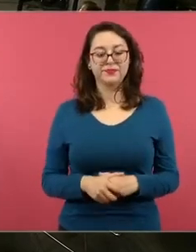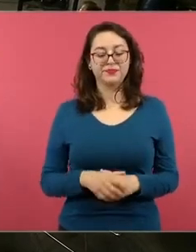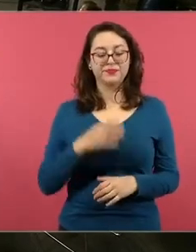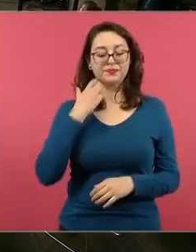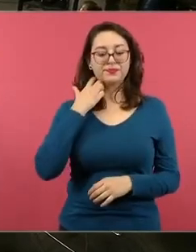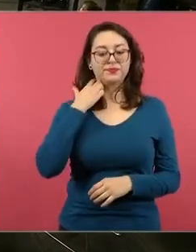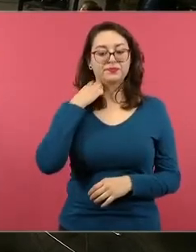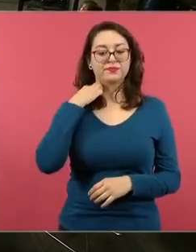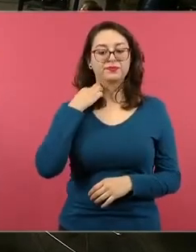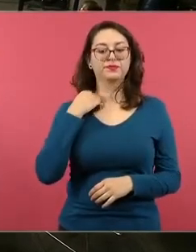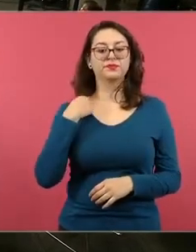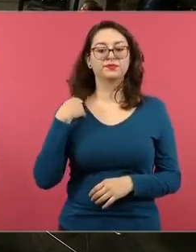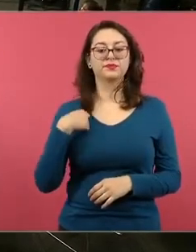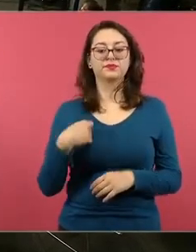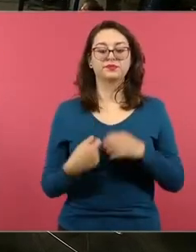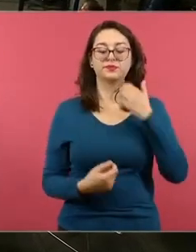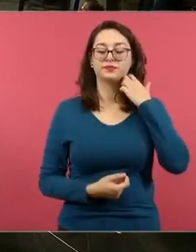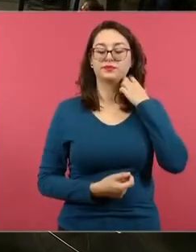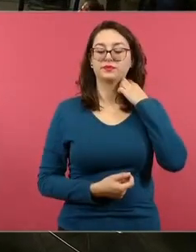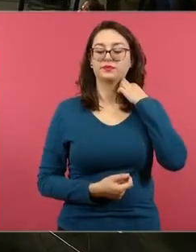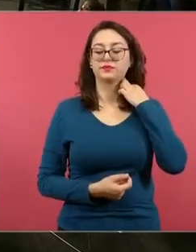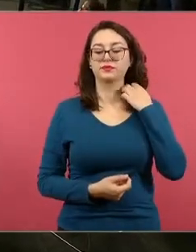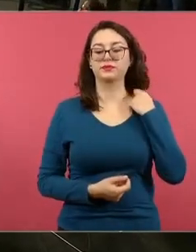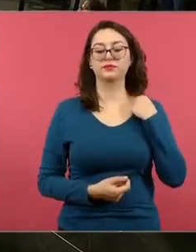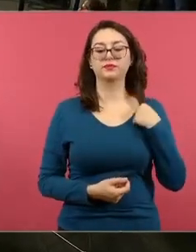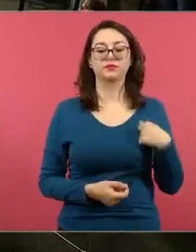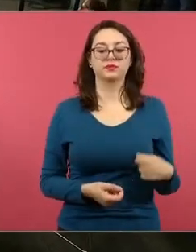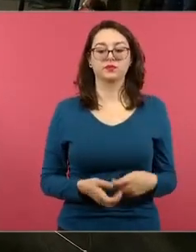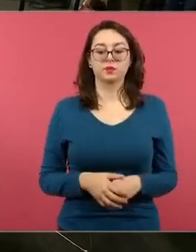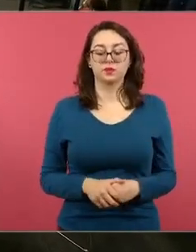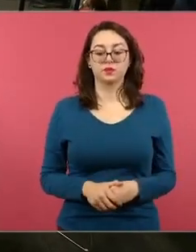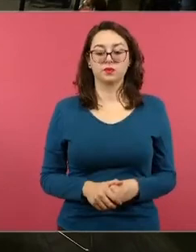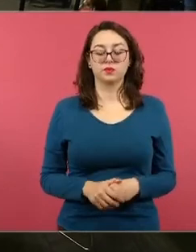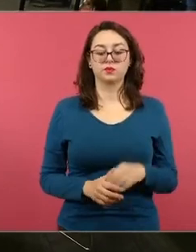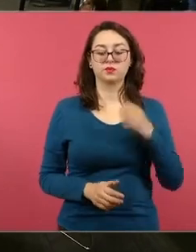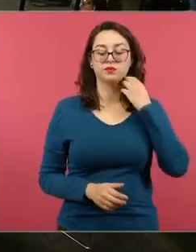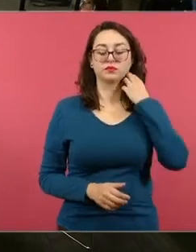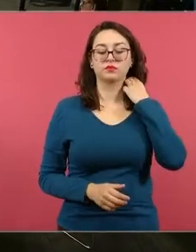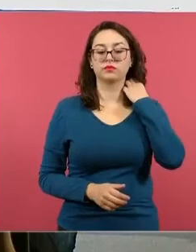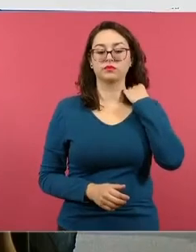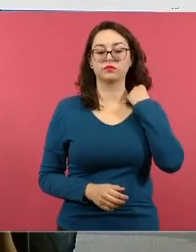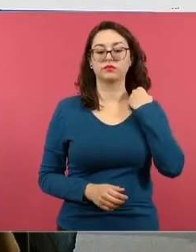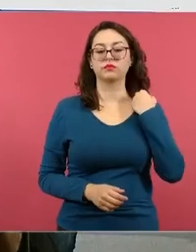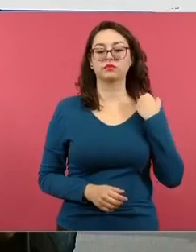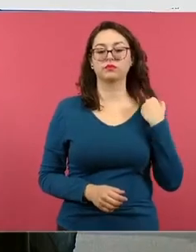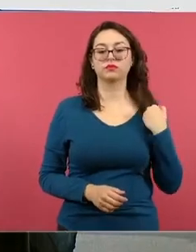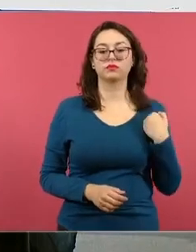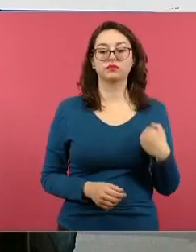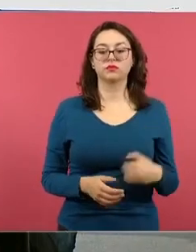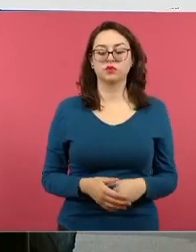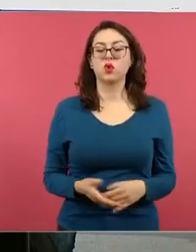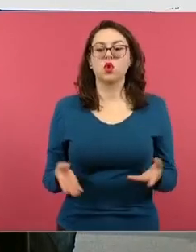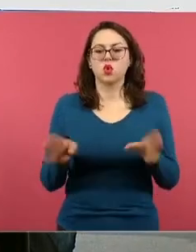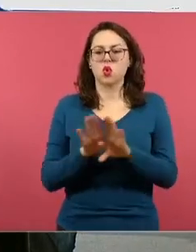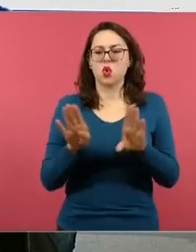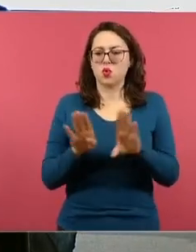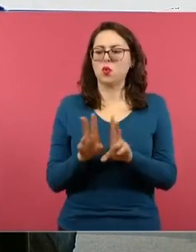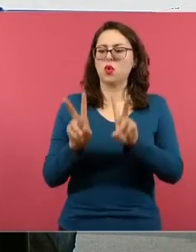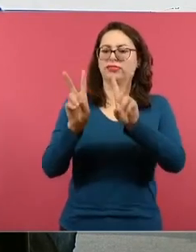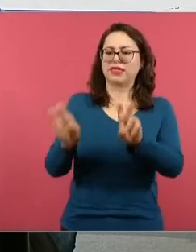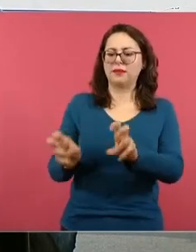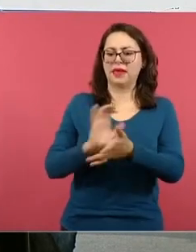Bueno, pero cómo le haremos a este asunto de esta situación de la discriminación, la